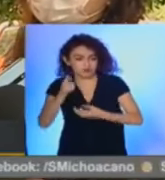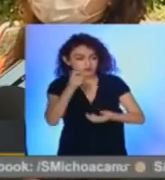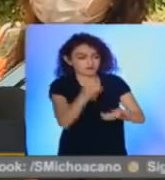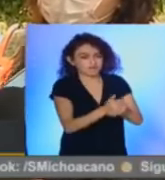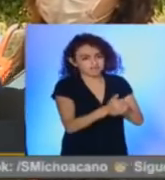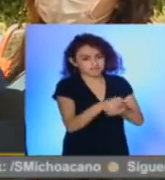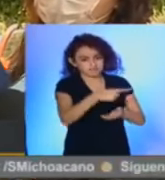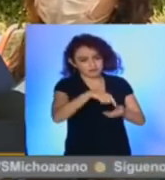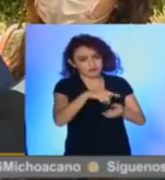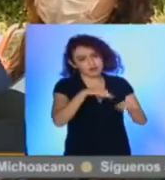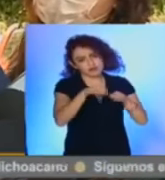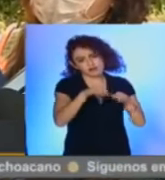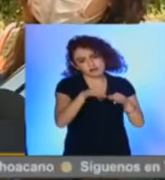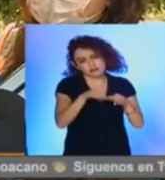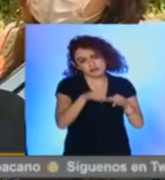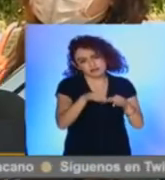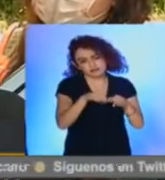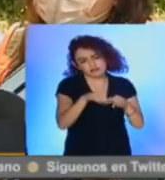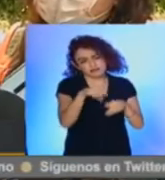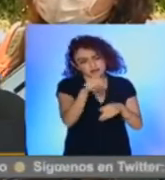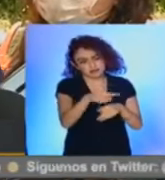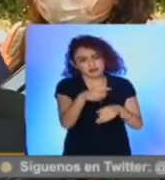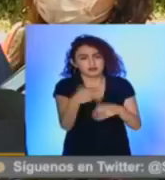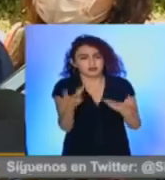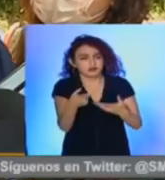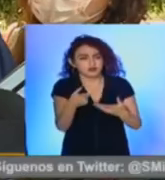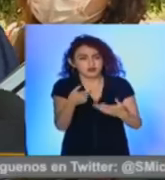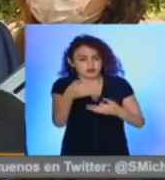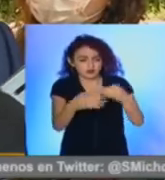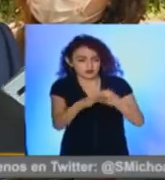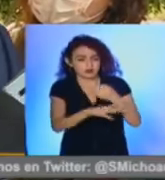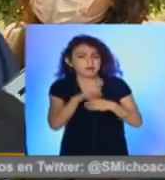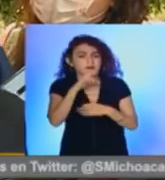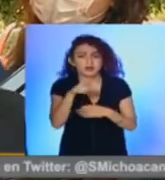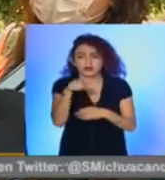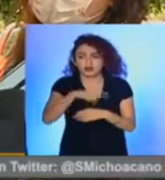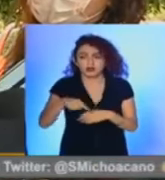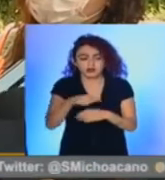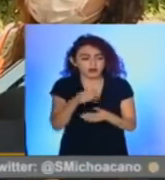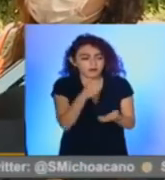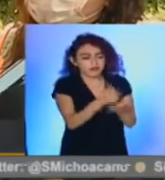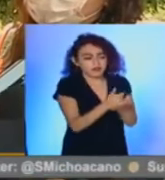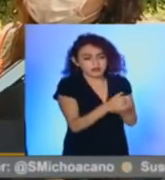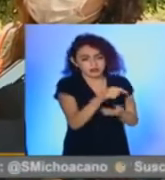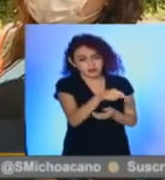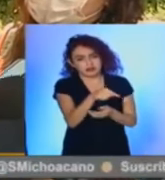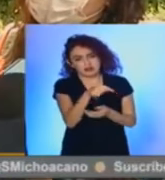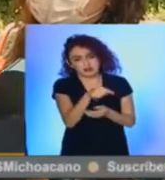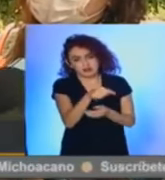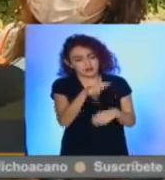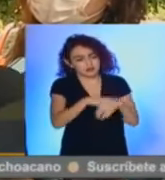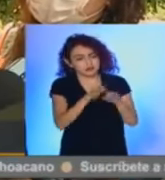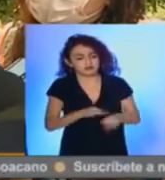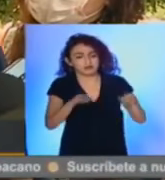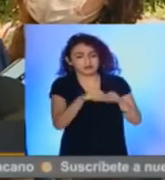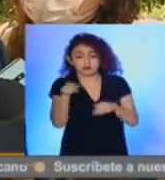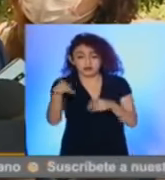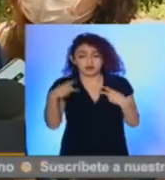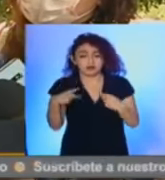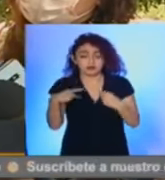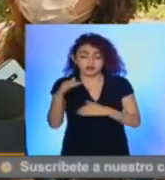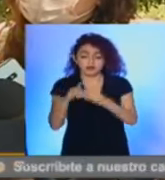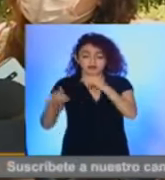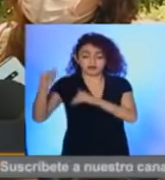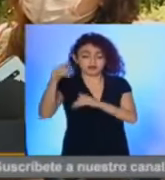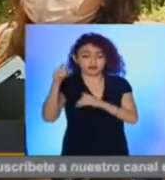paguemos el salario a un trabajador del mismo tribunal. O sea, entonces es preferible que prioricemos, porque además con el salario de un funcionario de primer